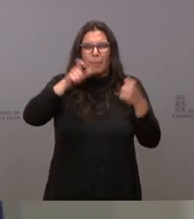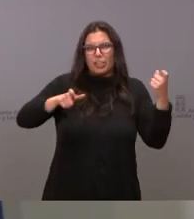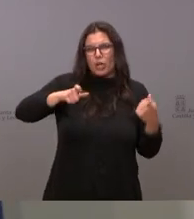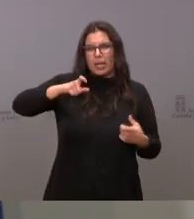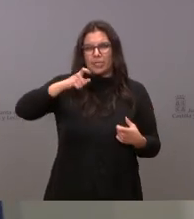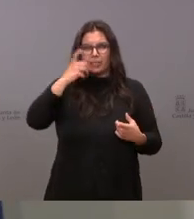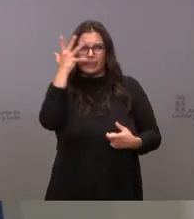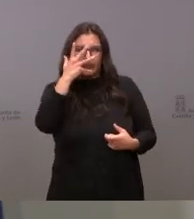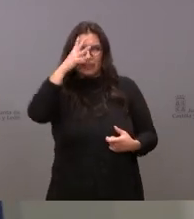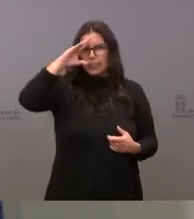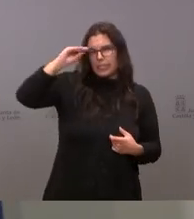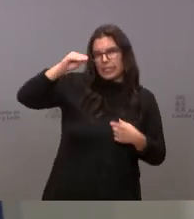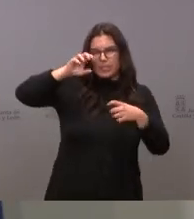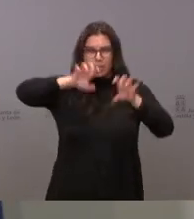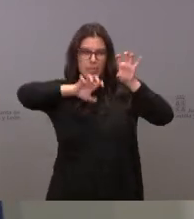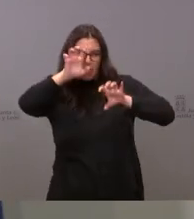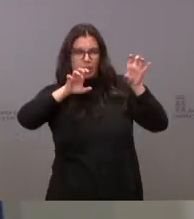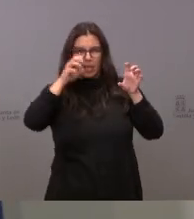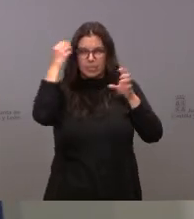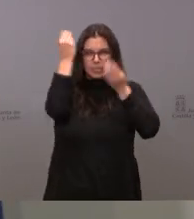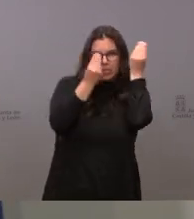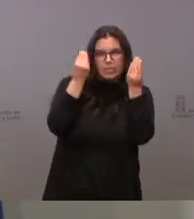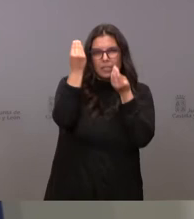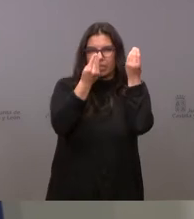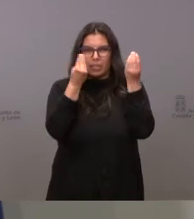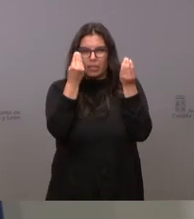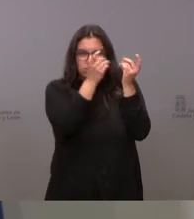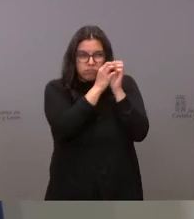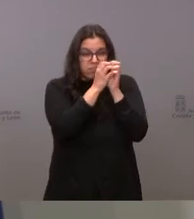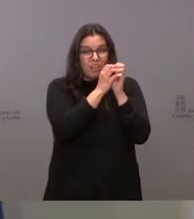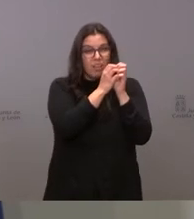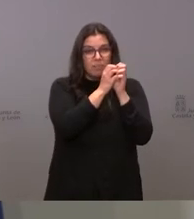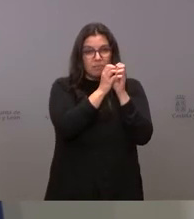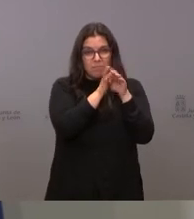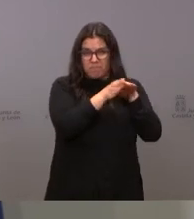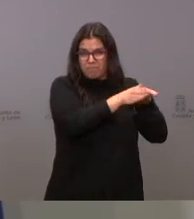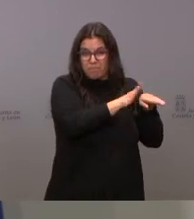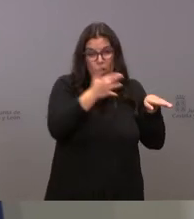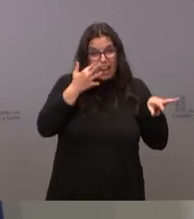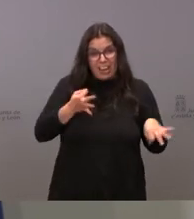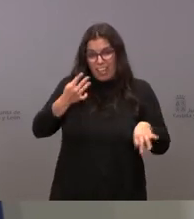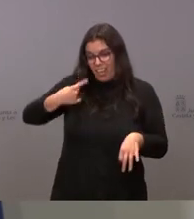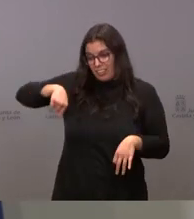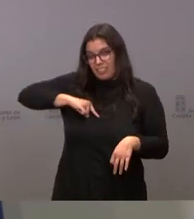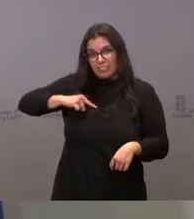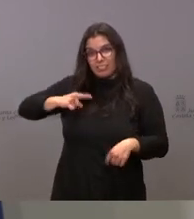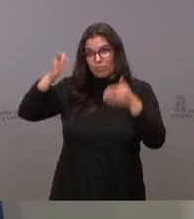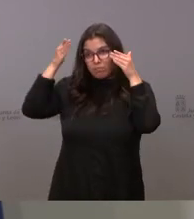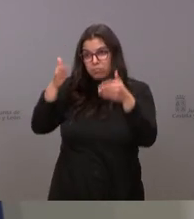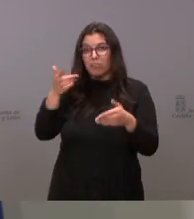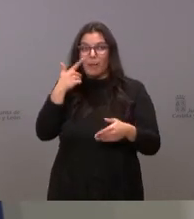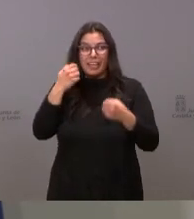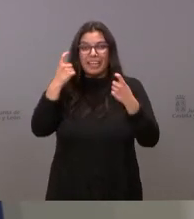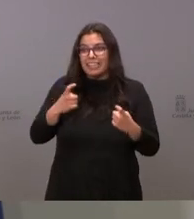salón, es que hay gente de verdad que nos ocupamos de ver cómo va la actividad de la comunidad, de intentar sacar